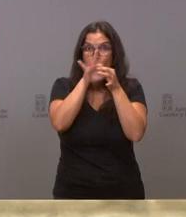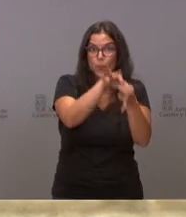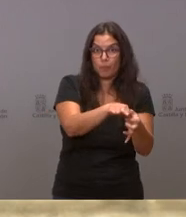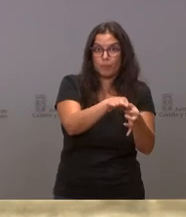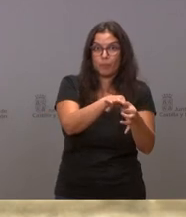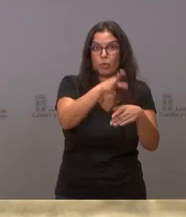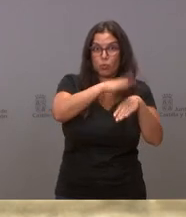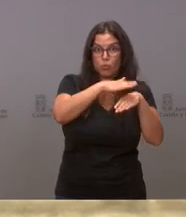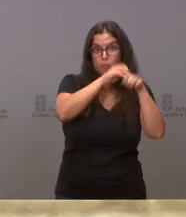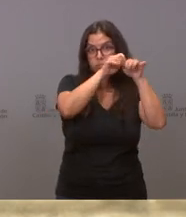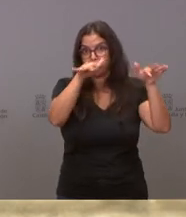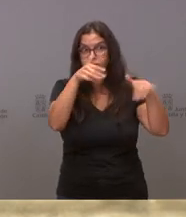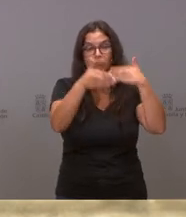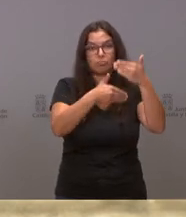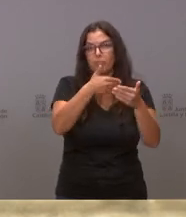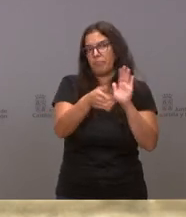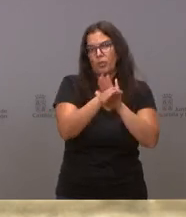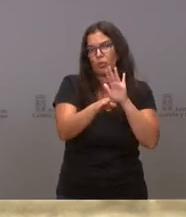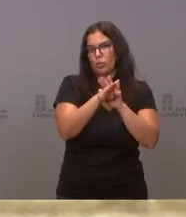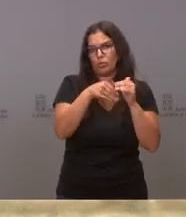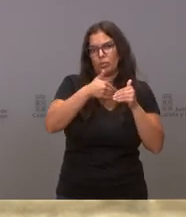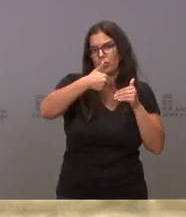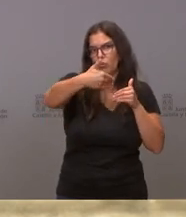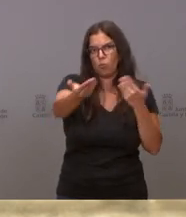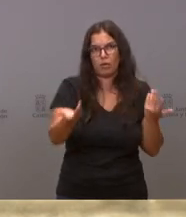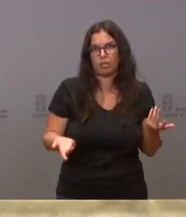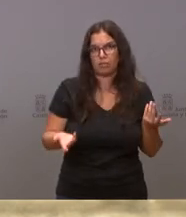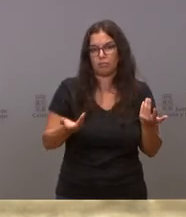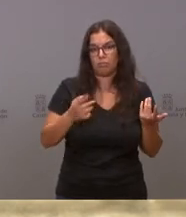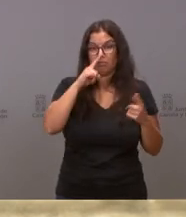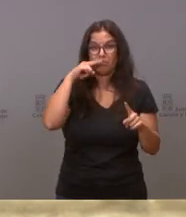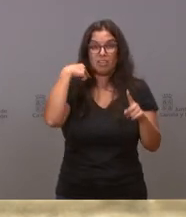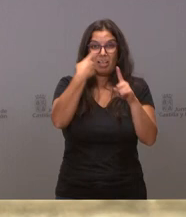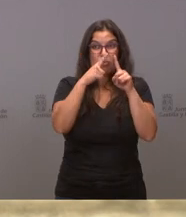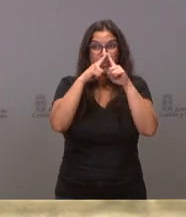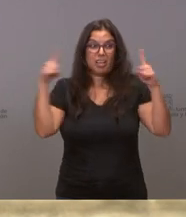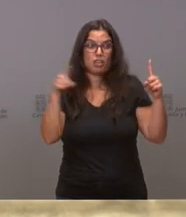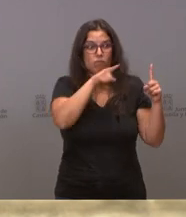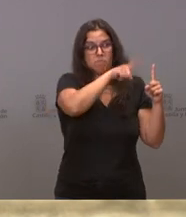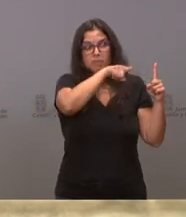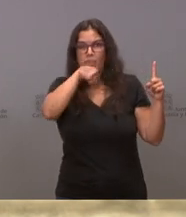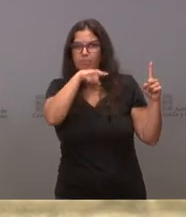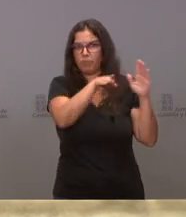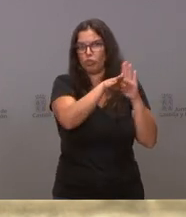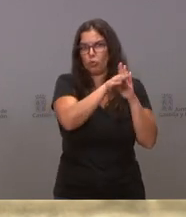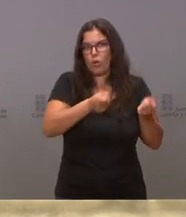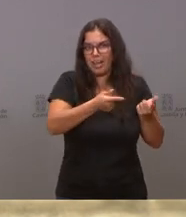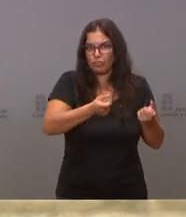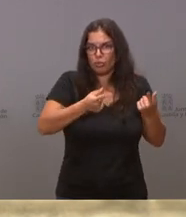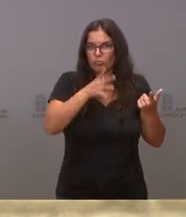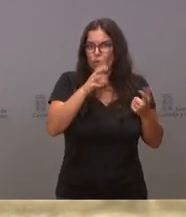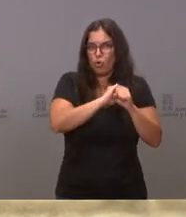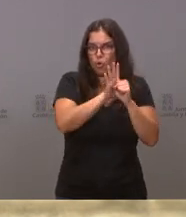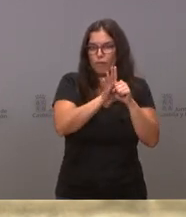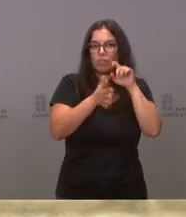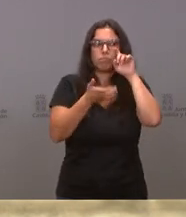durante gran parte de los meses del próximo ejercicio presupuestario. Si hablamos